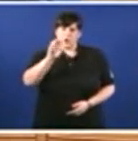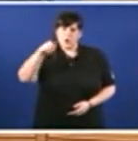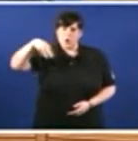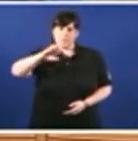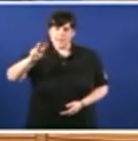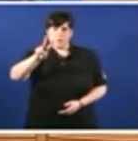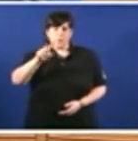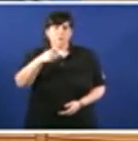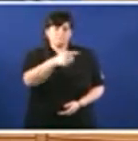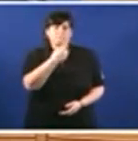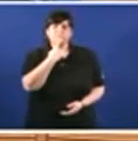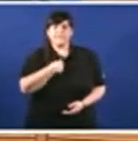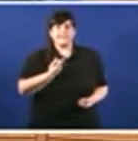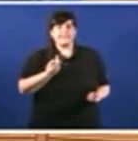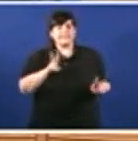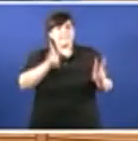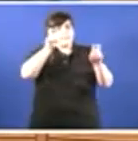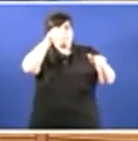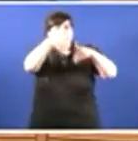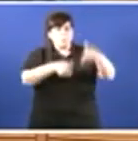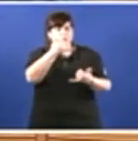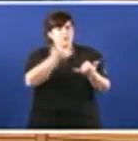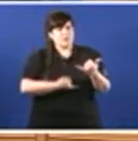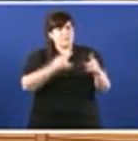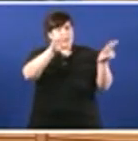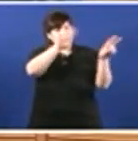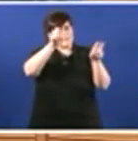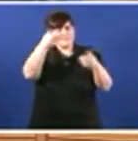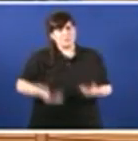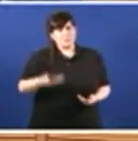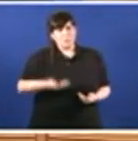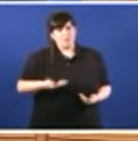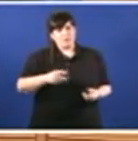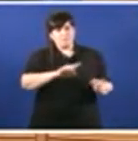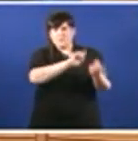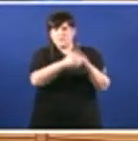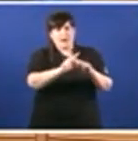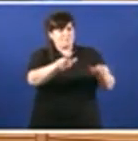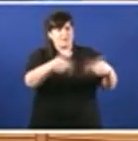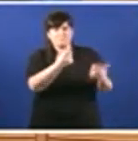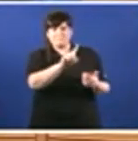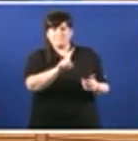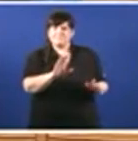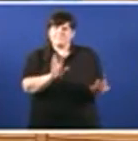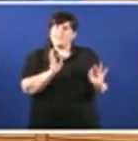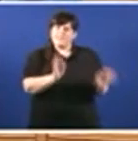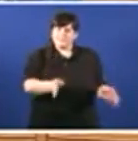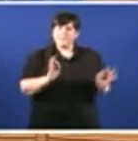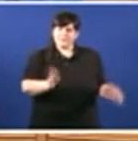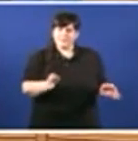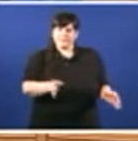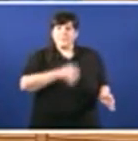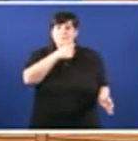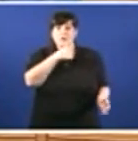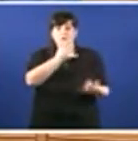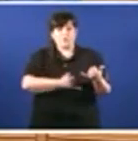non dan dereito a cambiar as cuestións fundamentais É certo, señoría Por eso sorprende moito Que